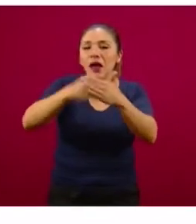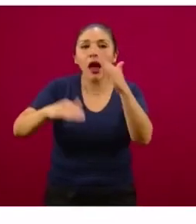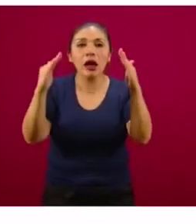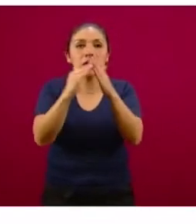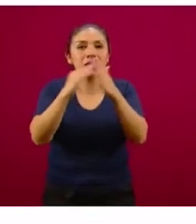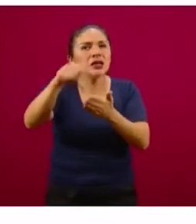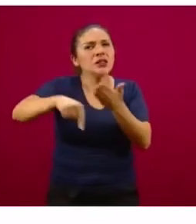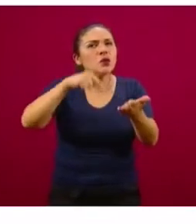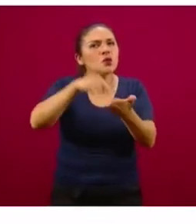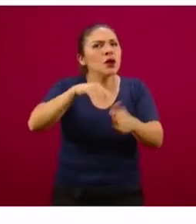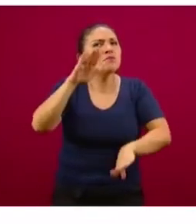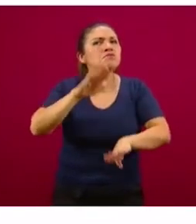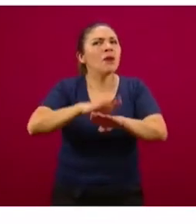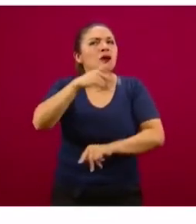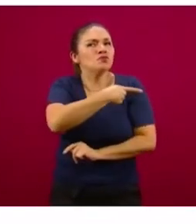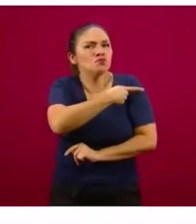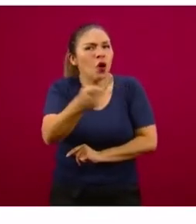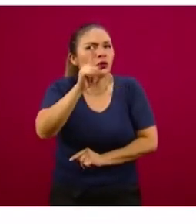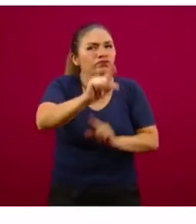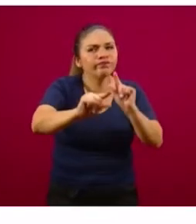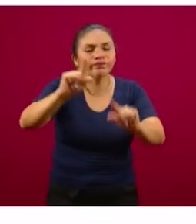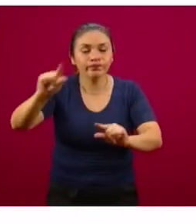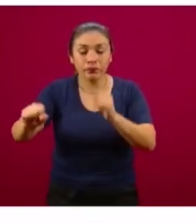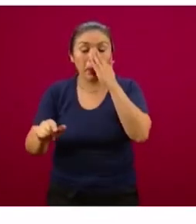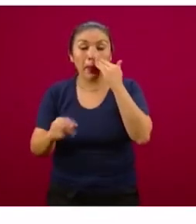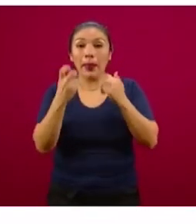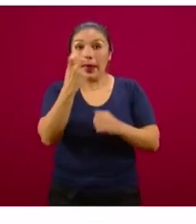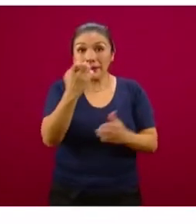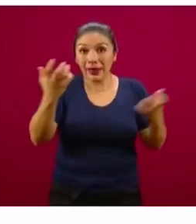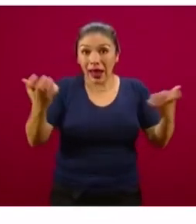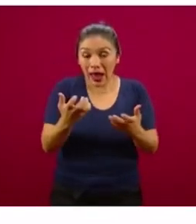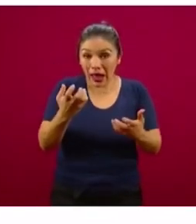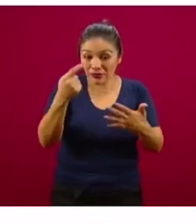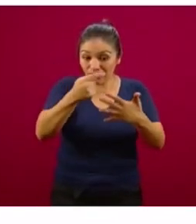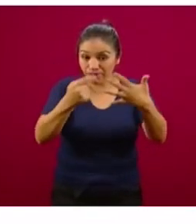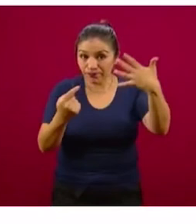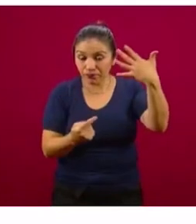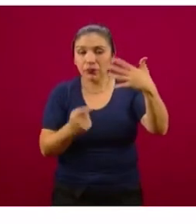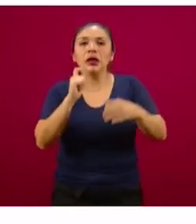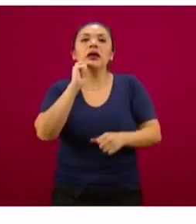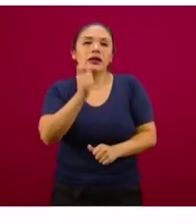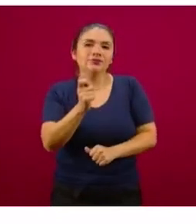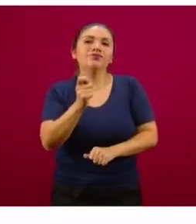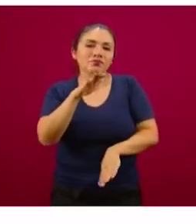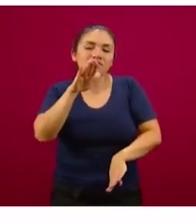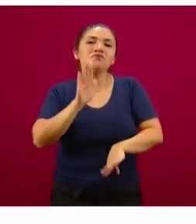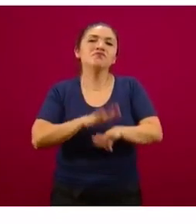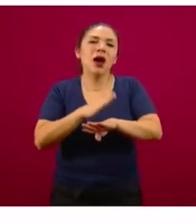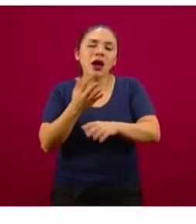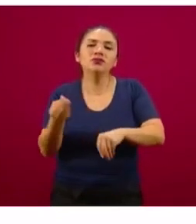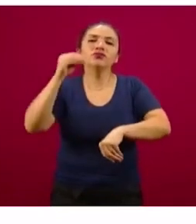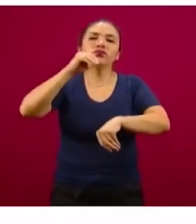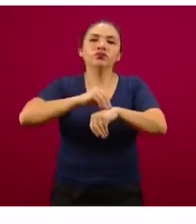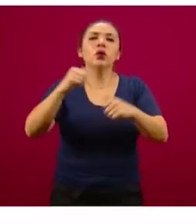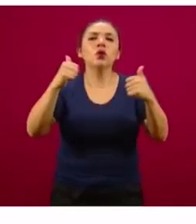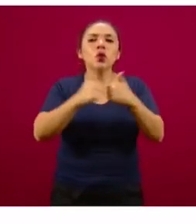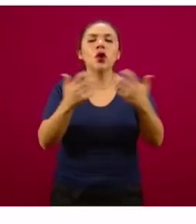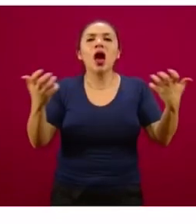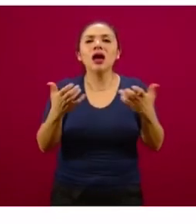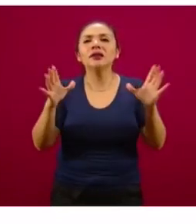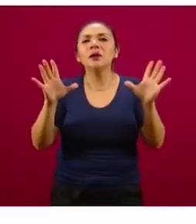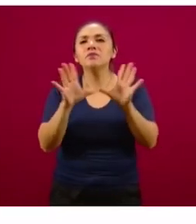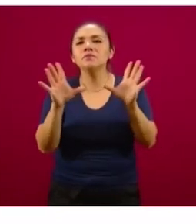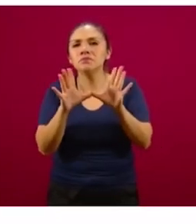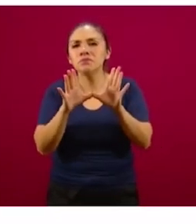las zonas de mayor marginación. Y estas acciones se suman a las acciones de vivienda de los